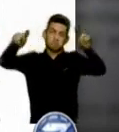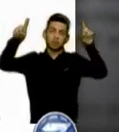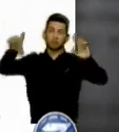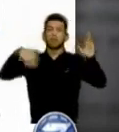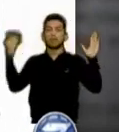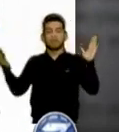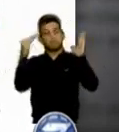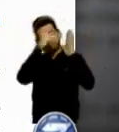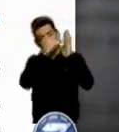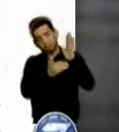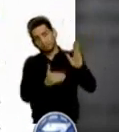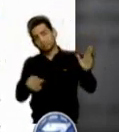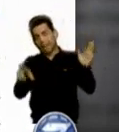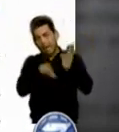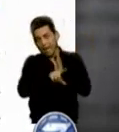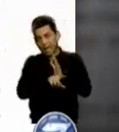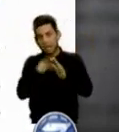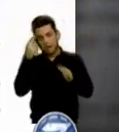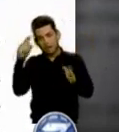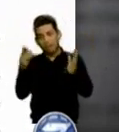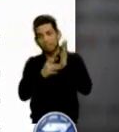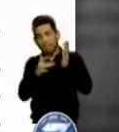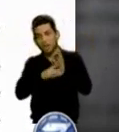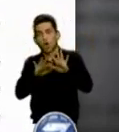legales y lineamientos técnicos respectivos. cual, emitirán publicarán